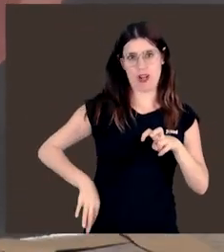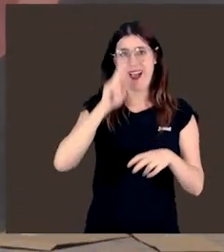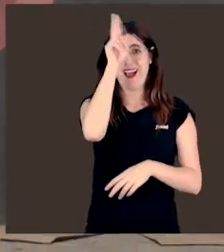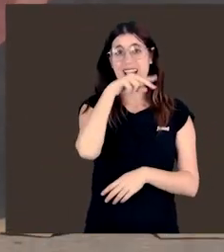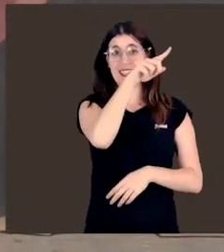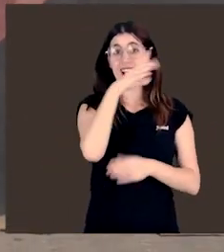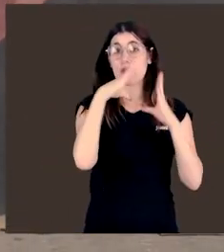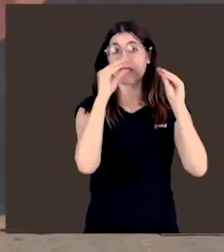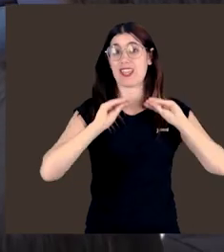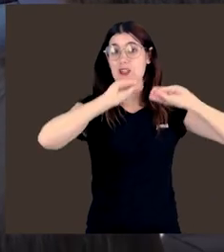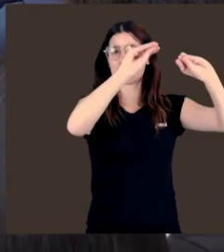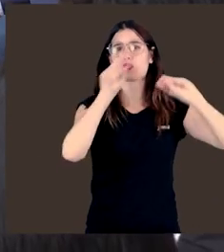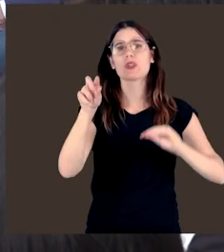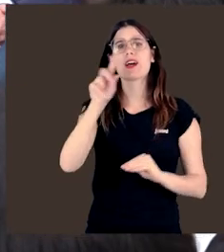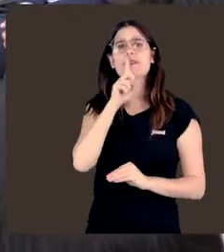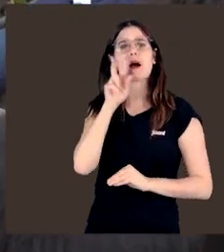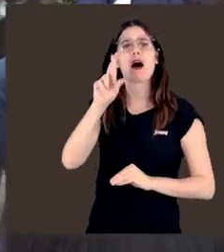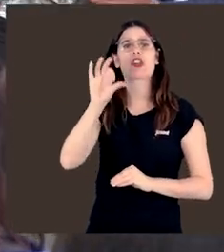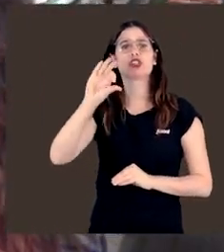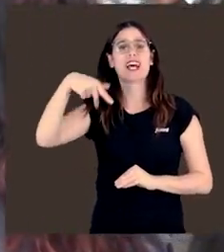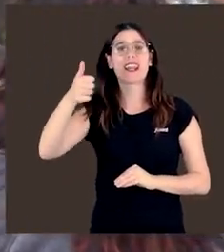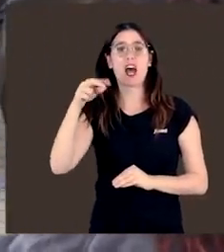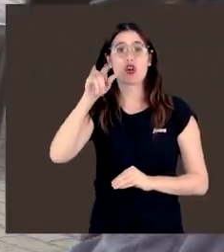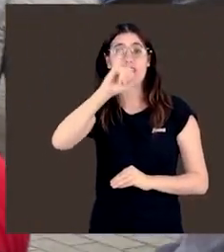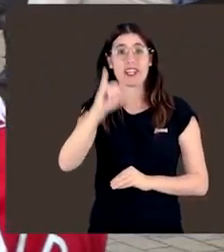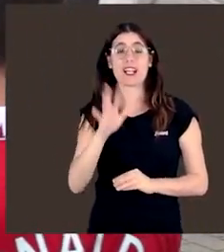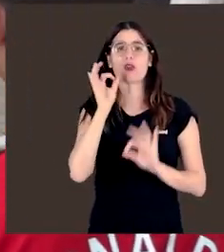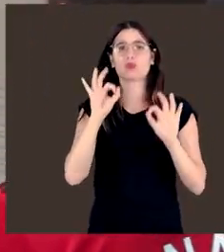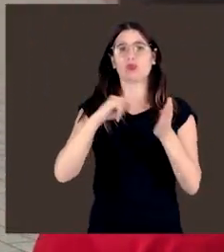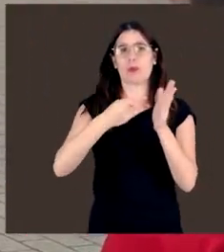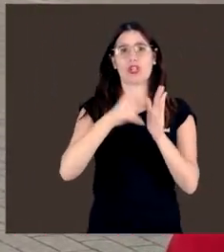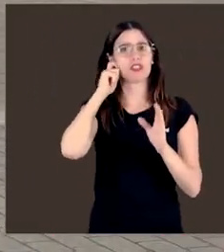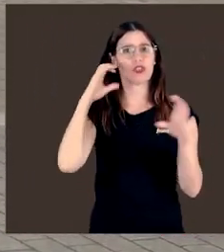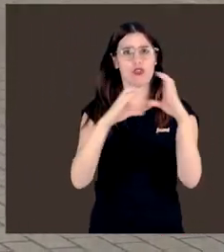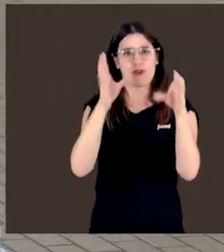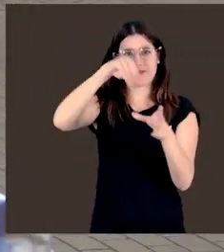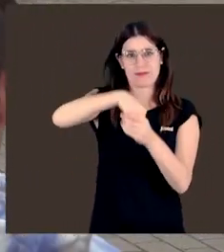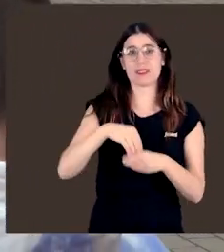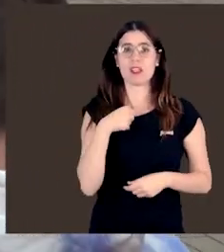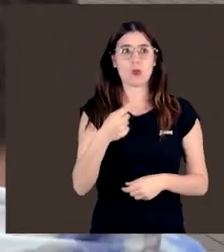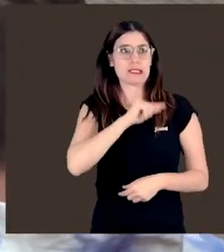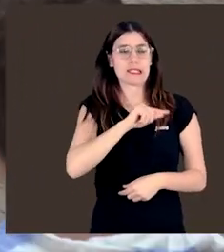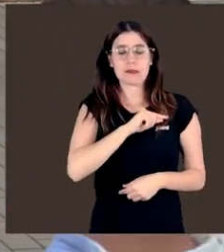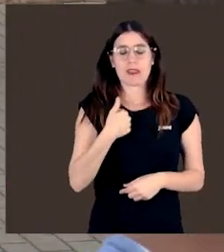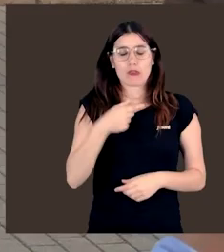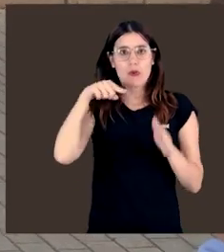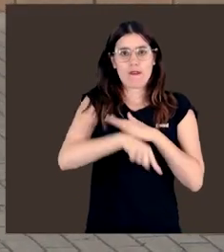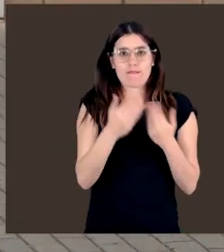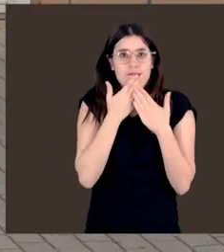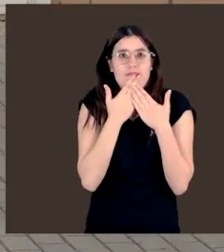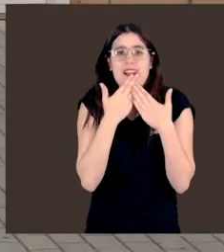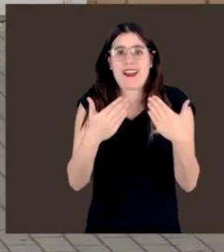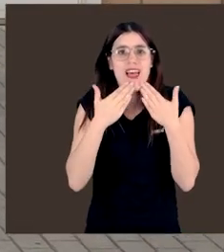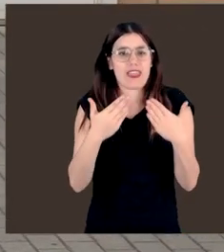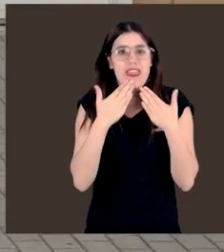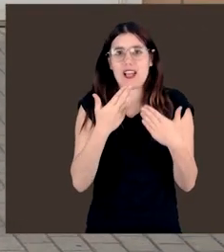gallega de la Universidad de Santiago de Compostela, Rosana Rodríguez, que se enmarca en el proyecto Dones de Ciencia. Un sentimiento de